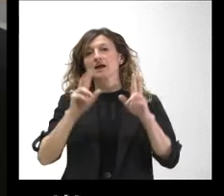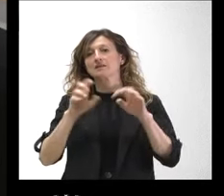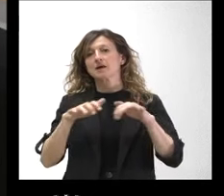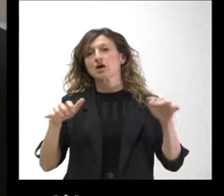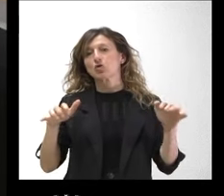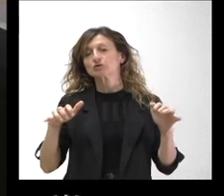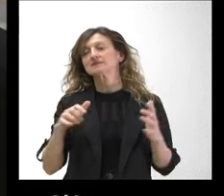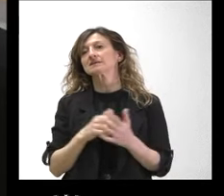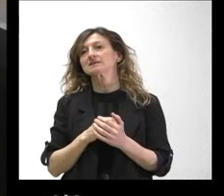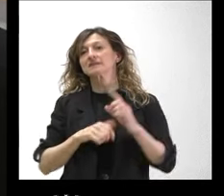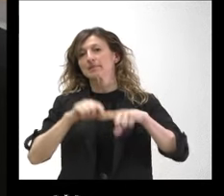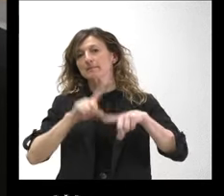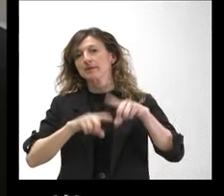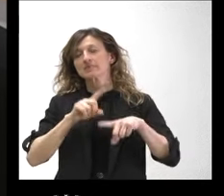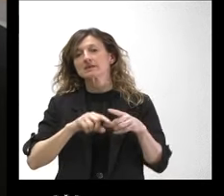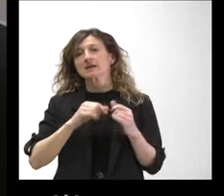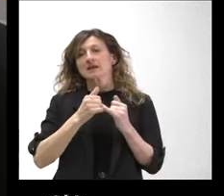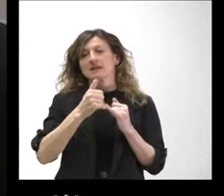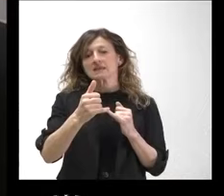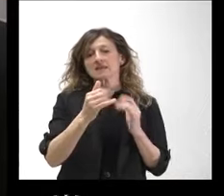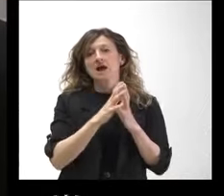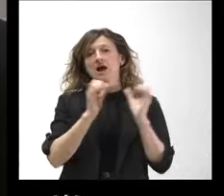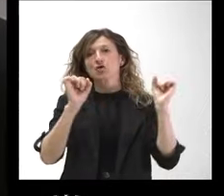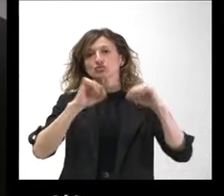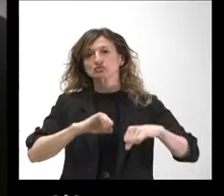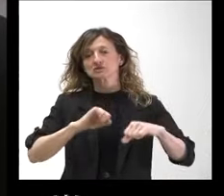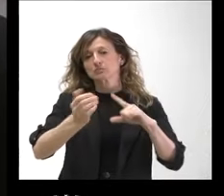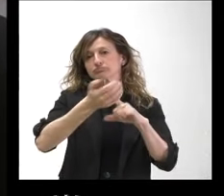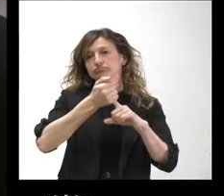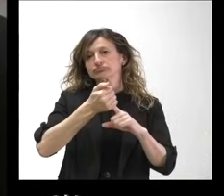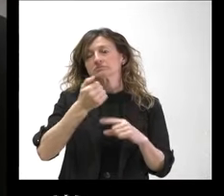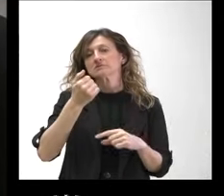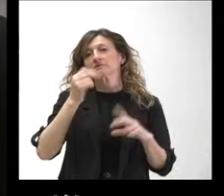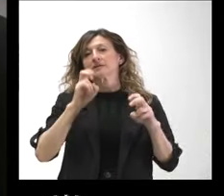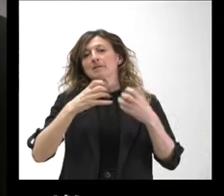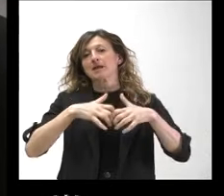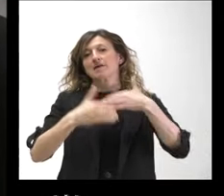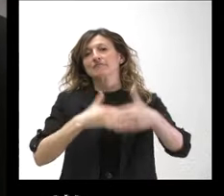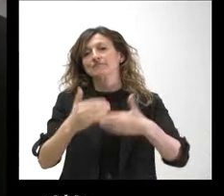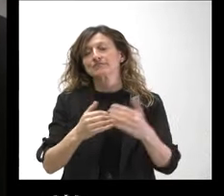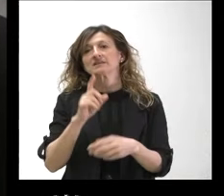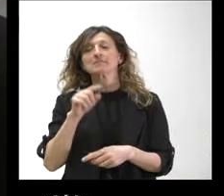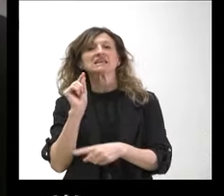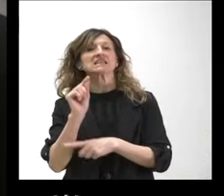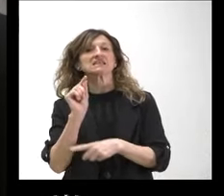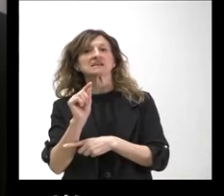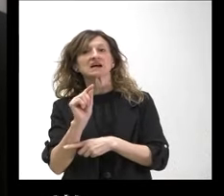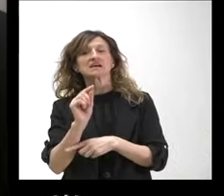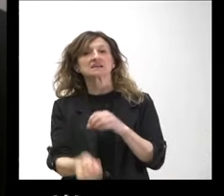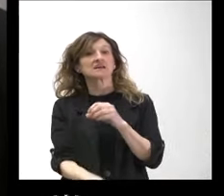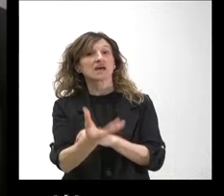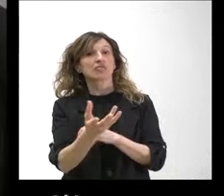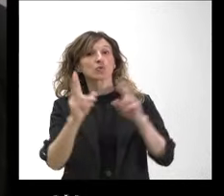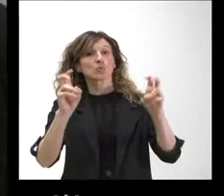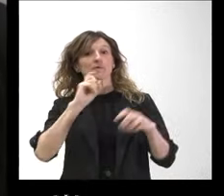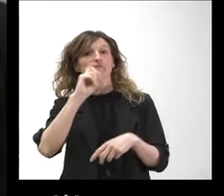pero bueno, va un poco en la línea de ese consenso que se alcanzó para ponerlo en marcha y las críticas que ha tenido la creación de esta nueva